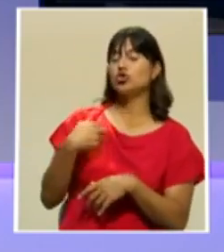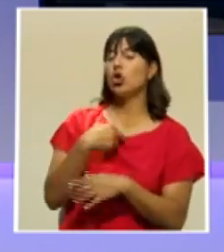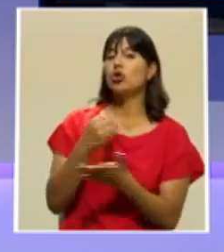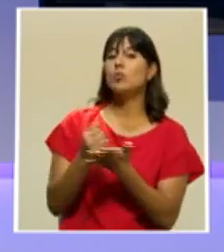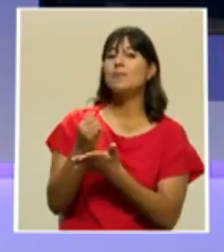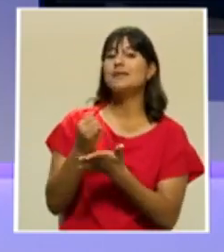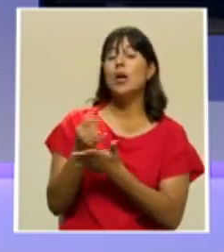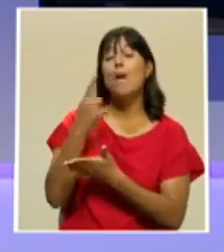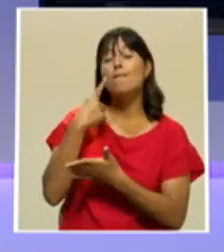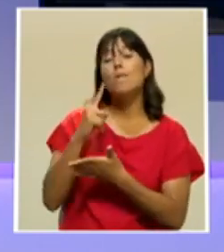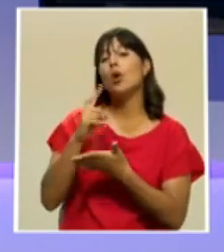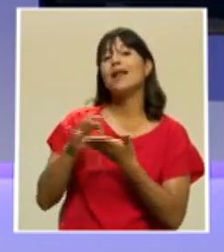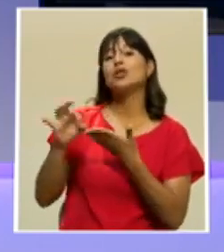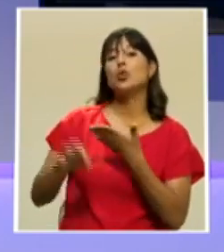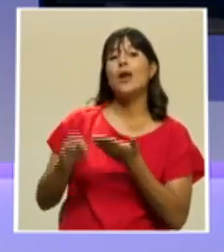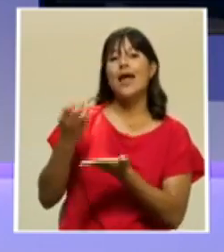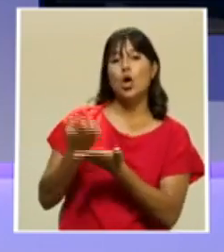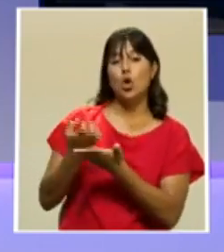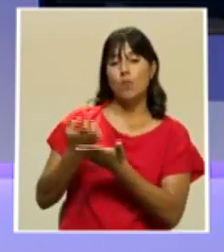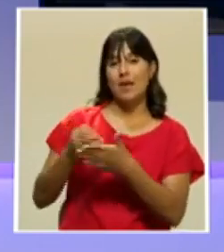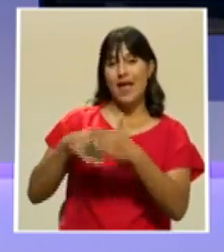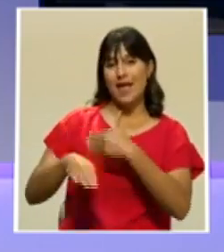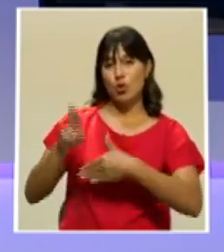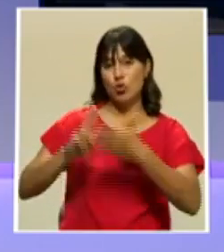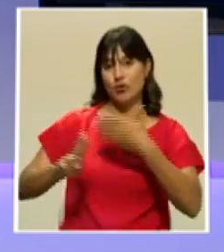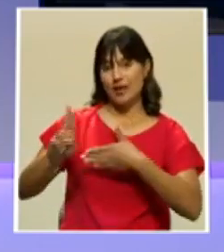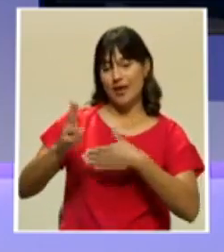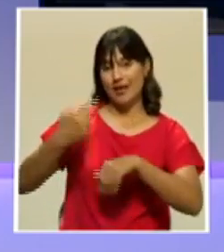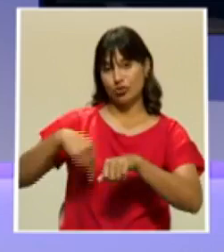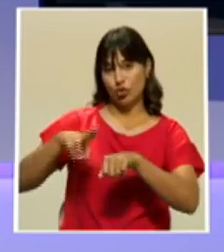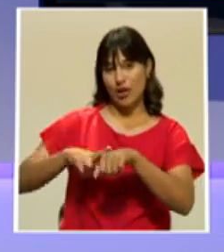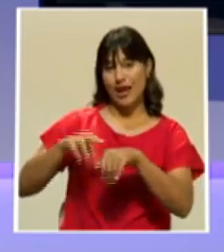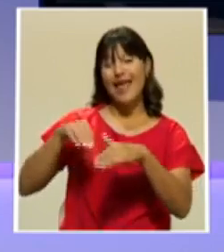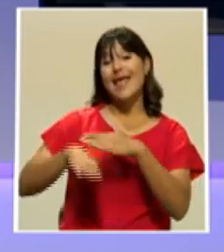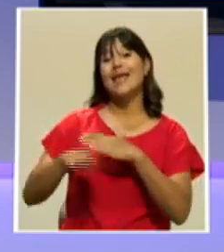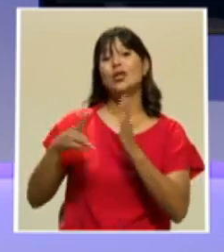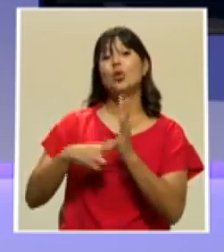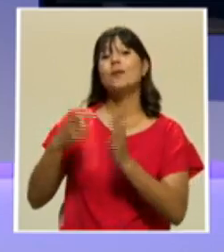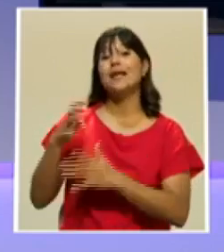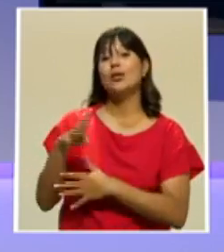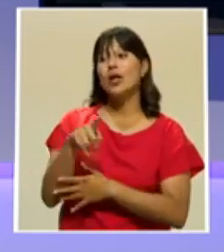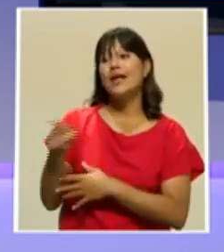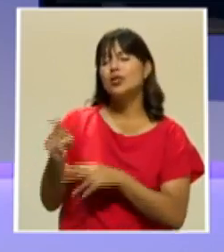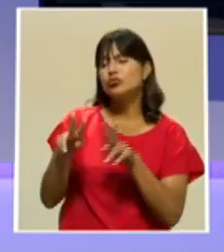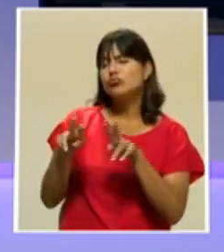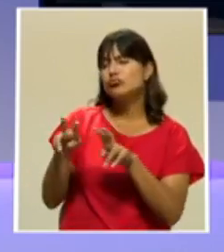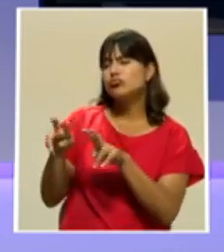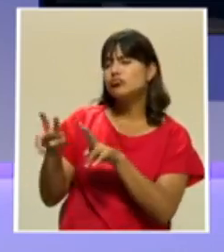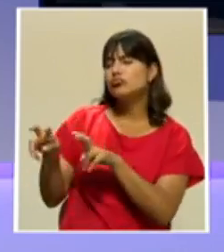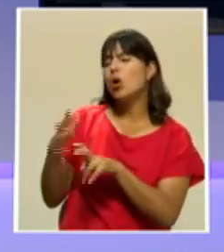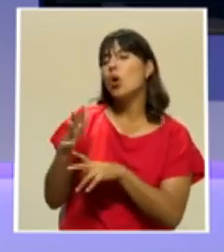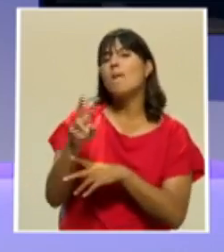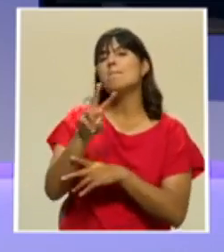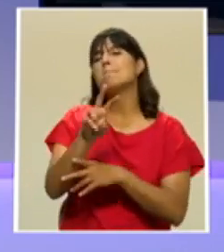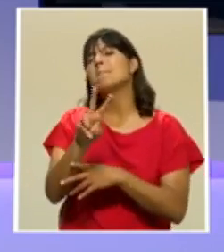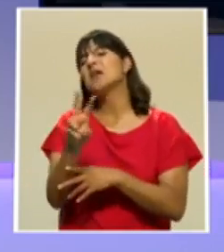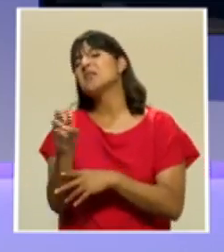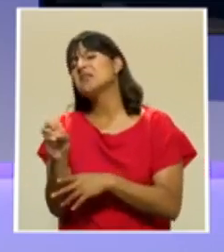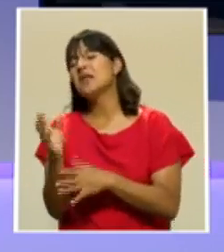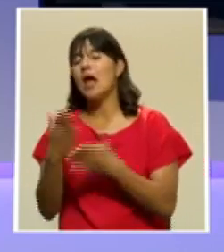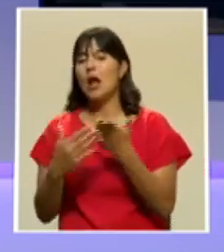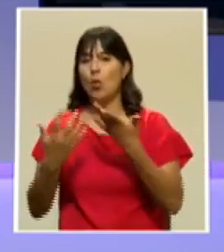Universidad Nacional que se hizo en el 2014 que analizó precisamente a las veintitantos de empresas